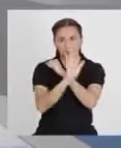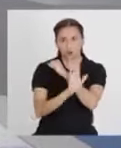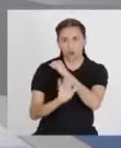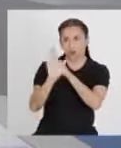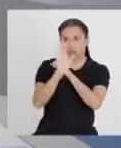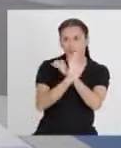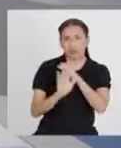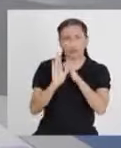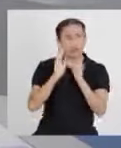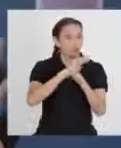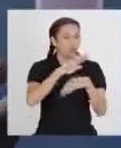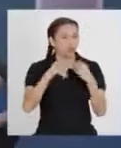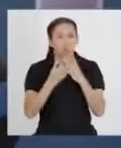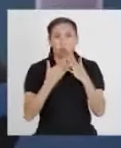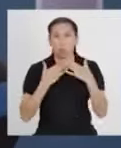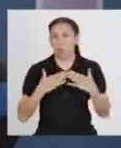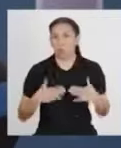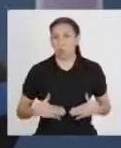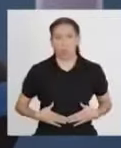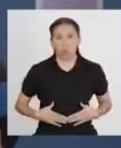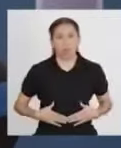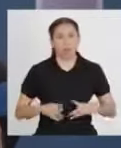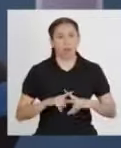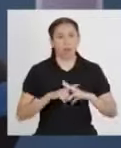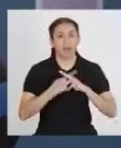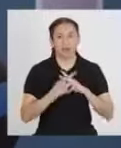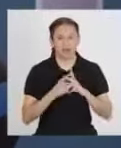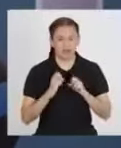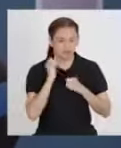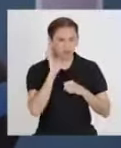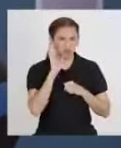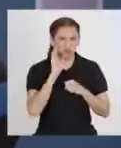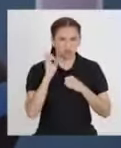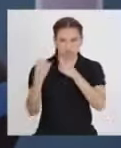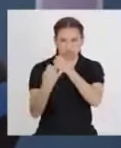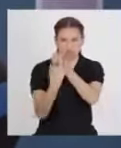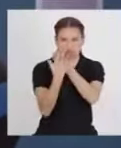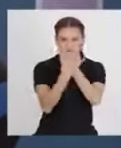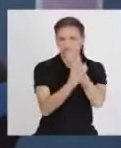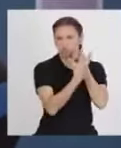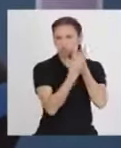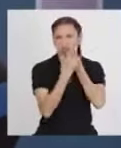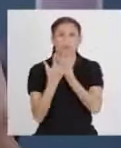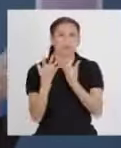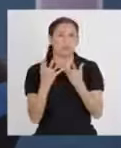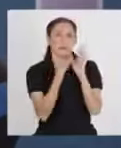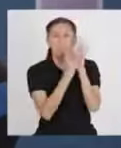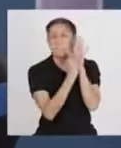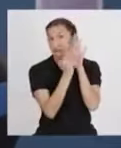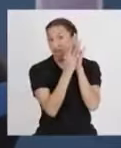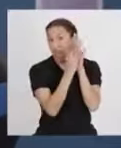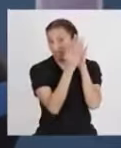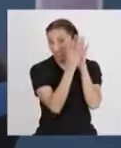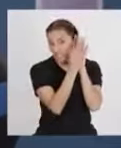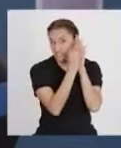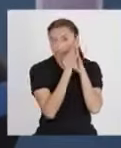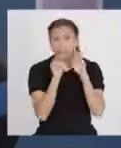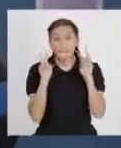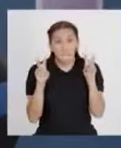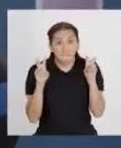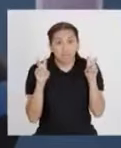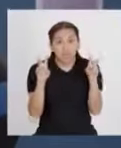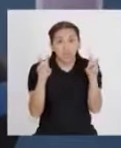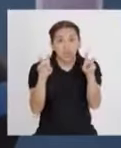a todo el organismo de invasores externos, tales como bacterias,